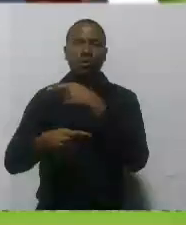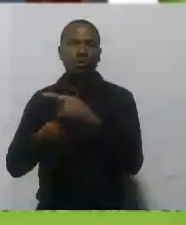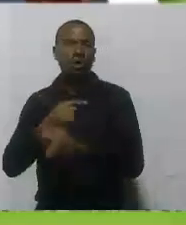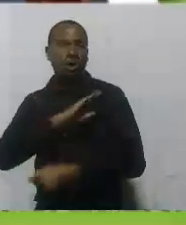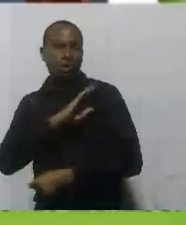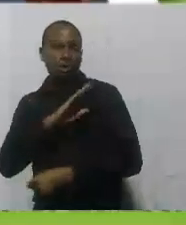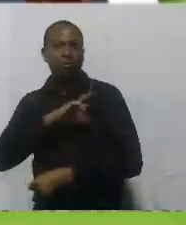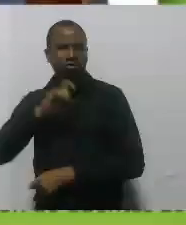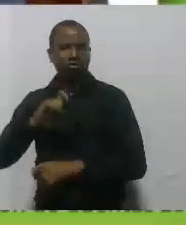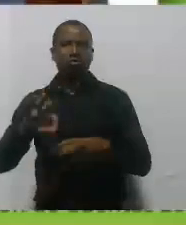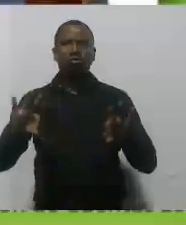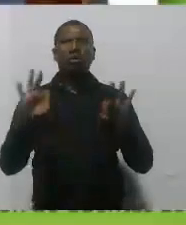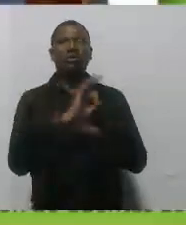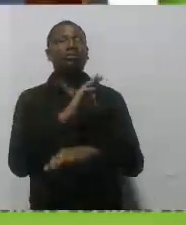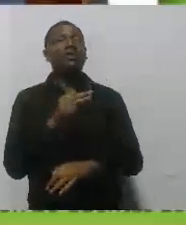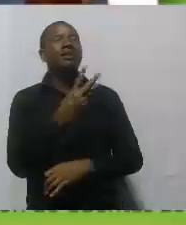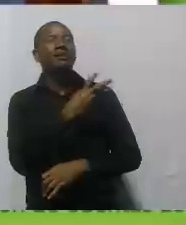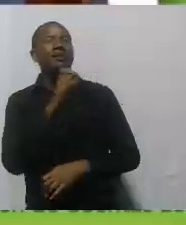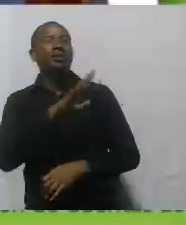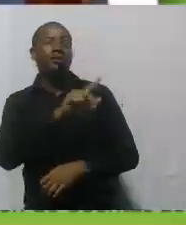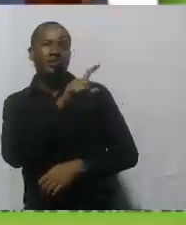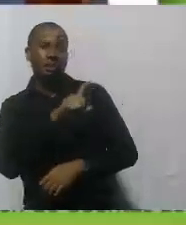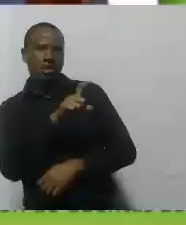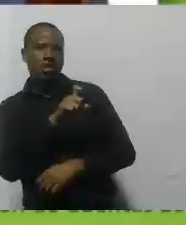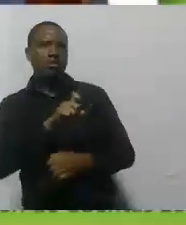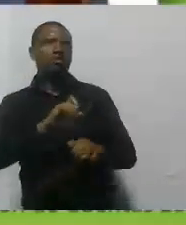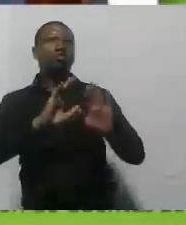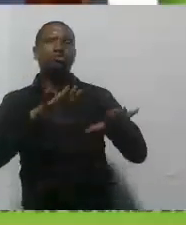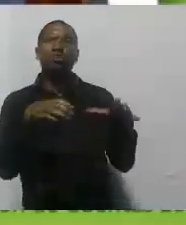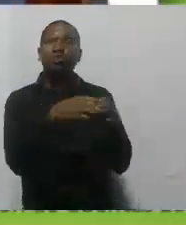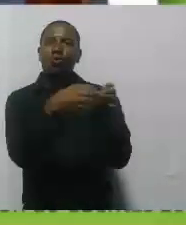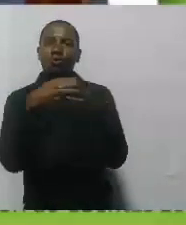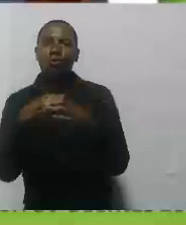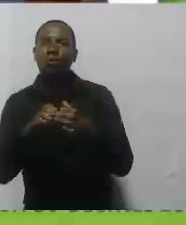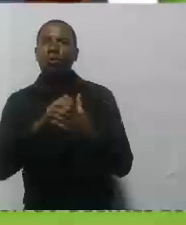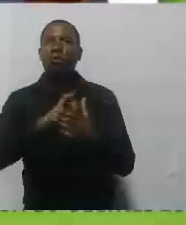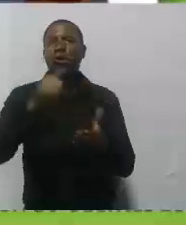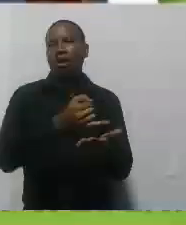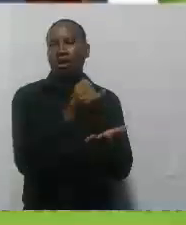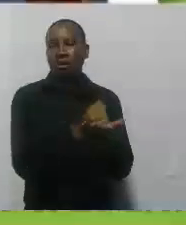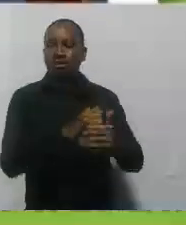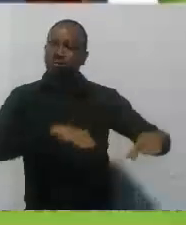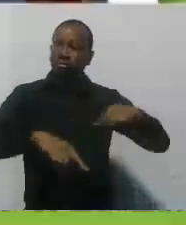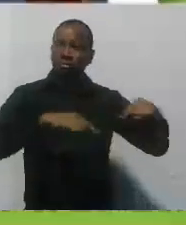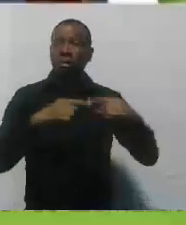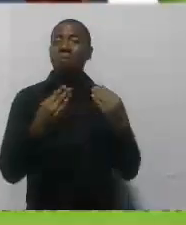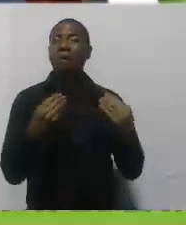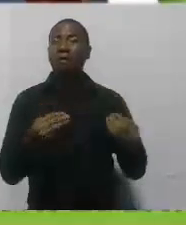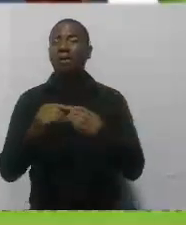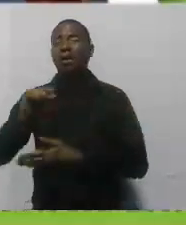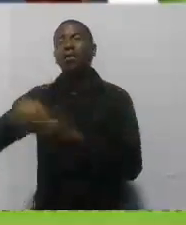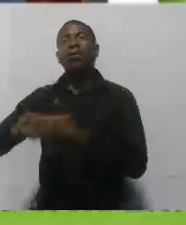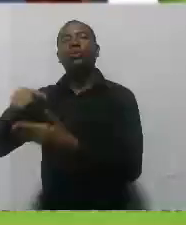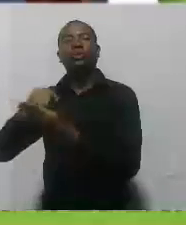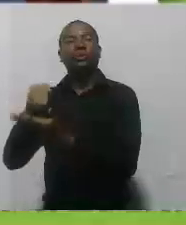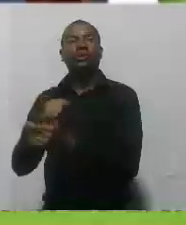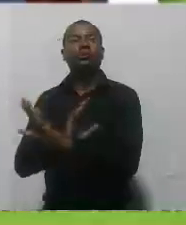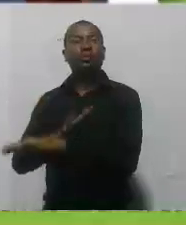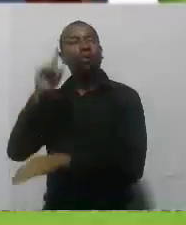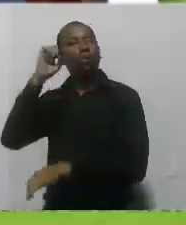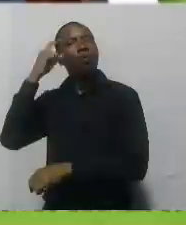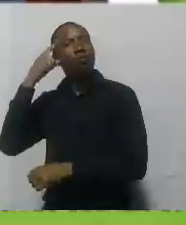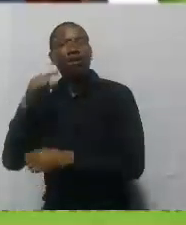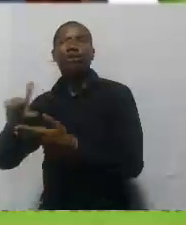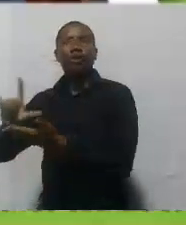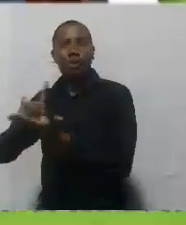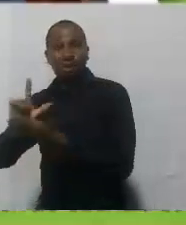346 juntas de acción comunal listas que puedan contratar con el gobierno local, el departamental,